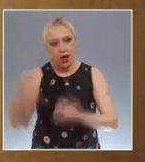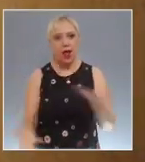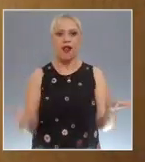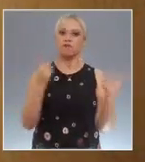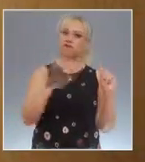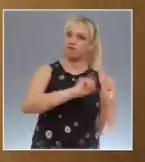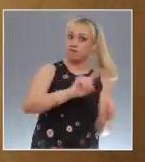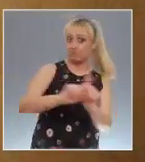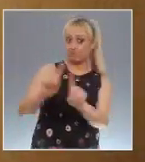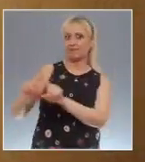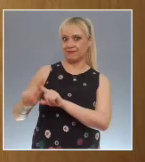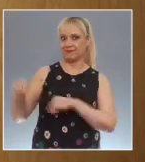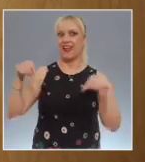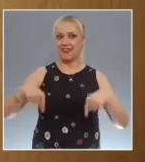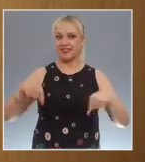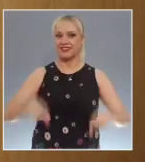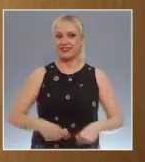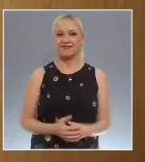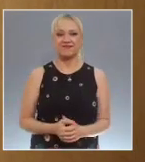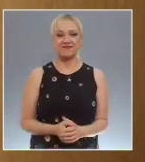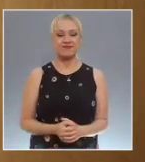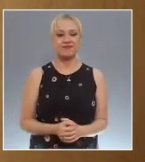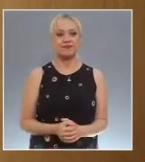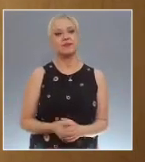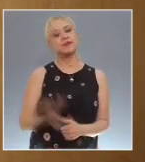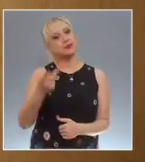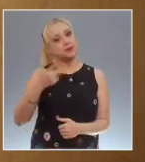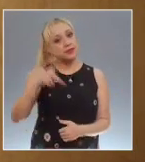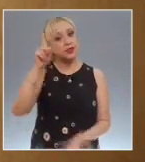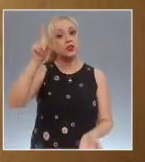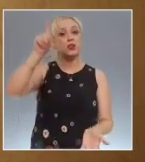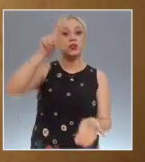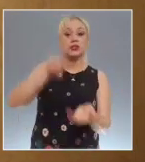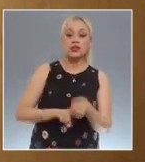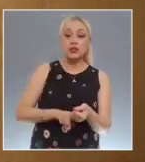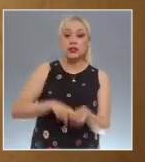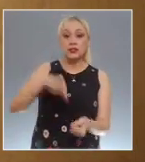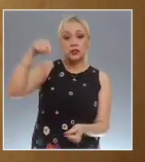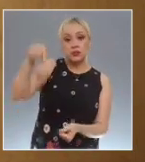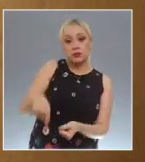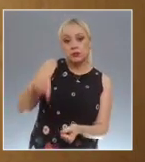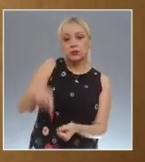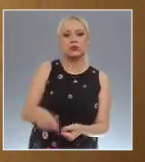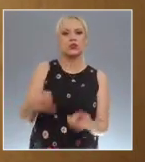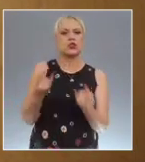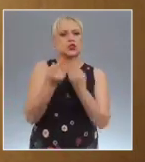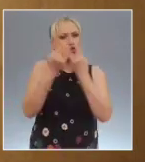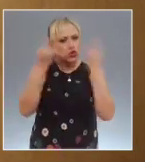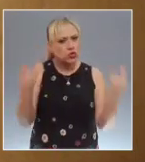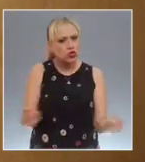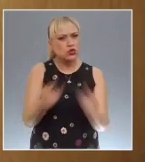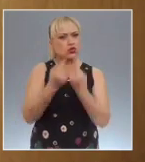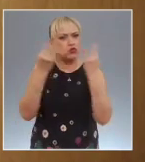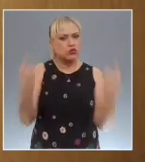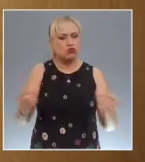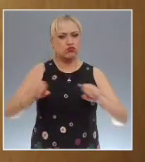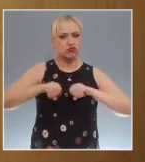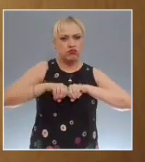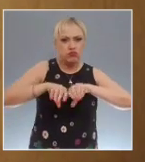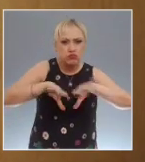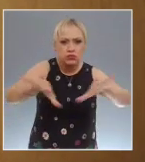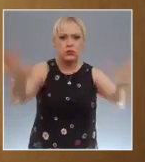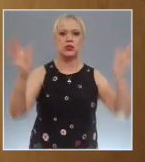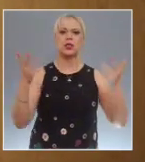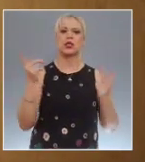Sin embargo, sus contenidos se amplían con documentales y con diversos materiales audiovisuales